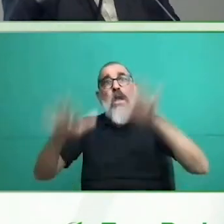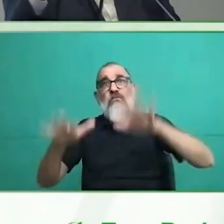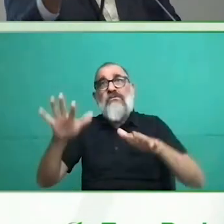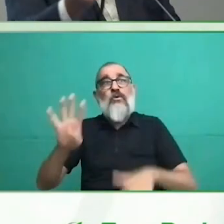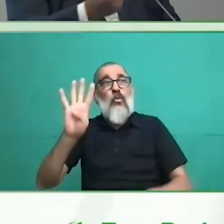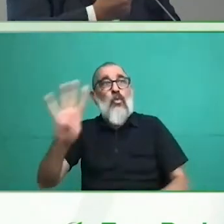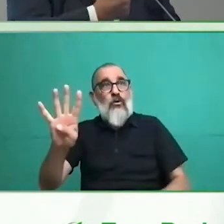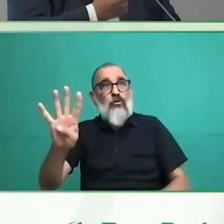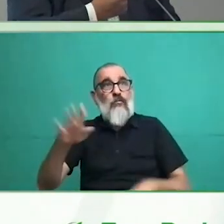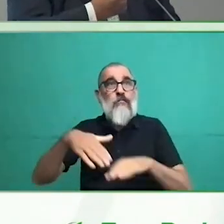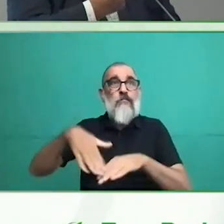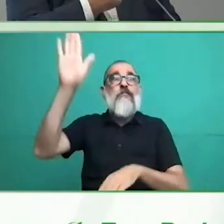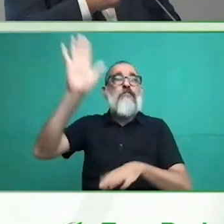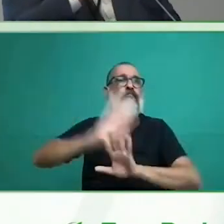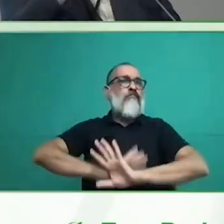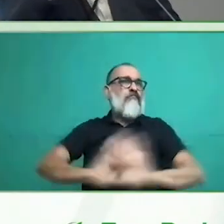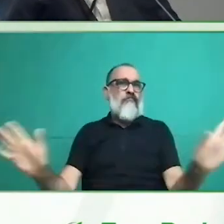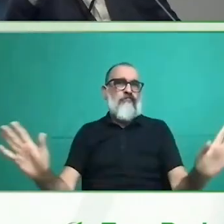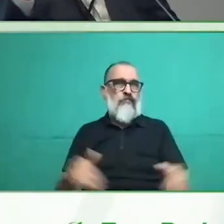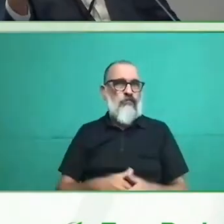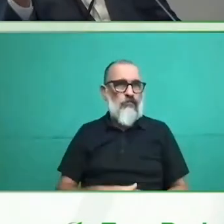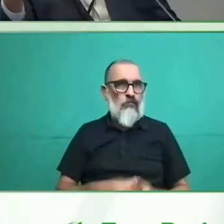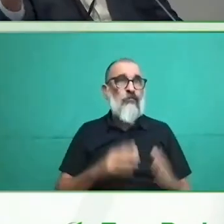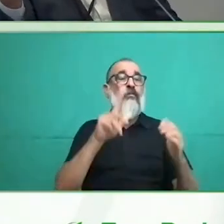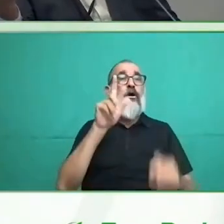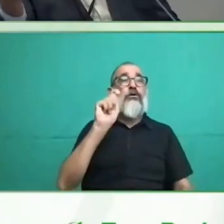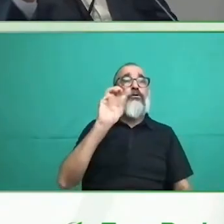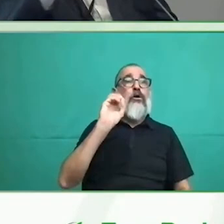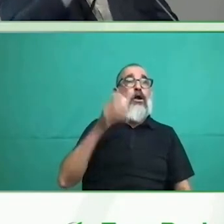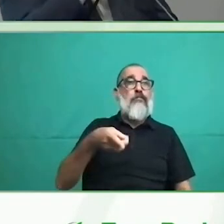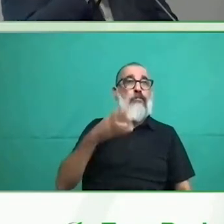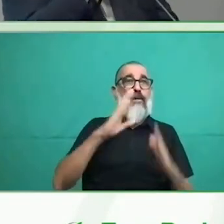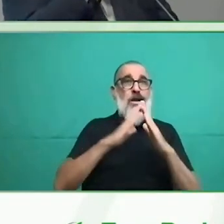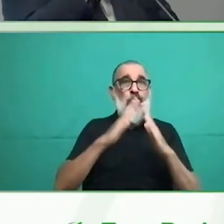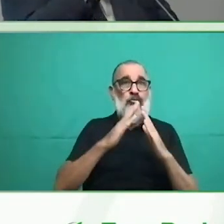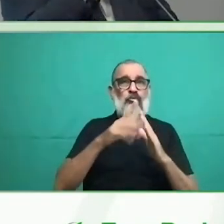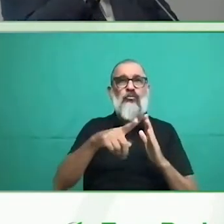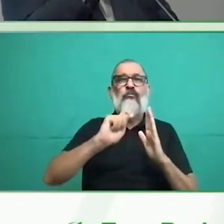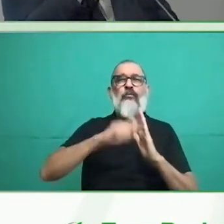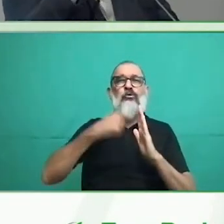Valorar qué apoyos teníamos en el entorno y cuáles teníamos que forzar o crear de nuevos.